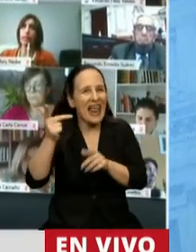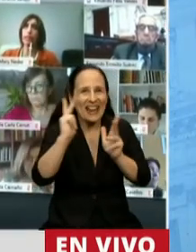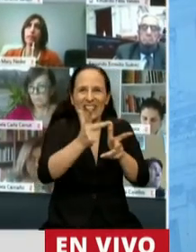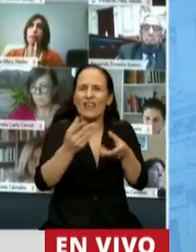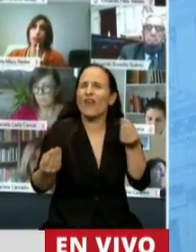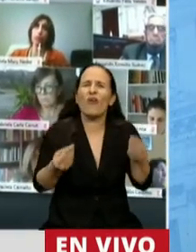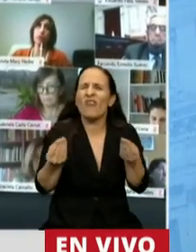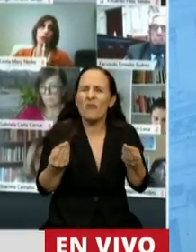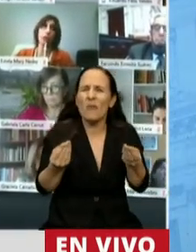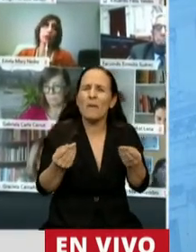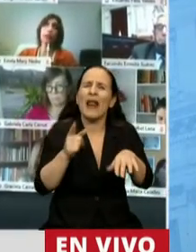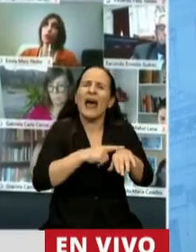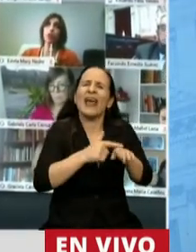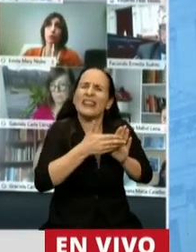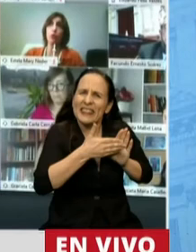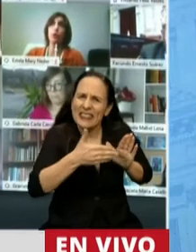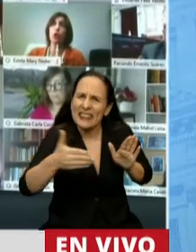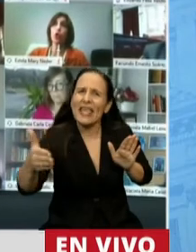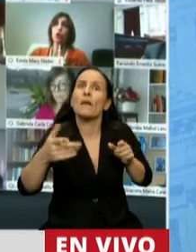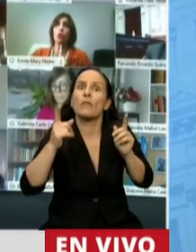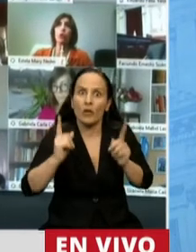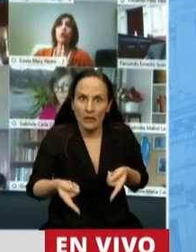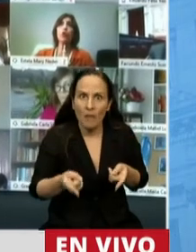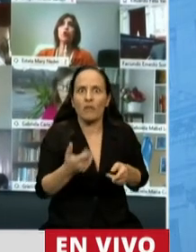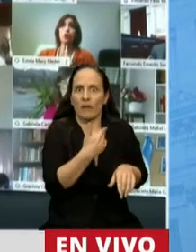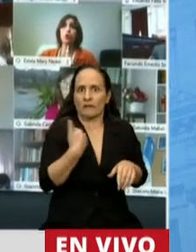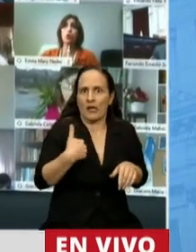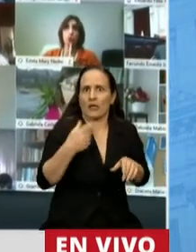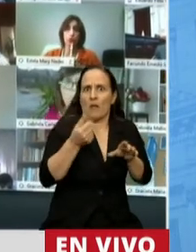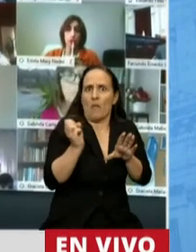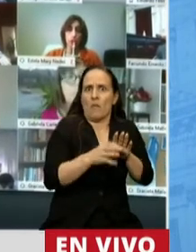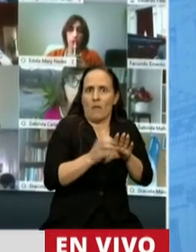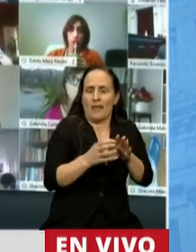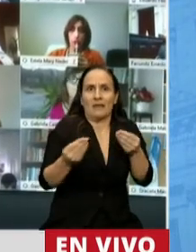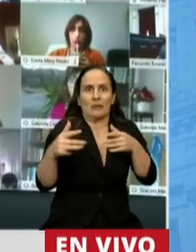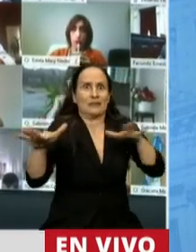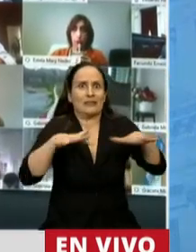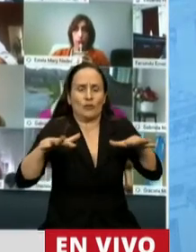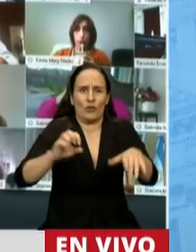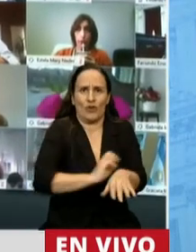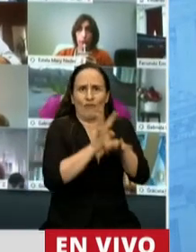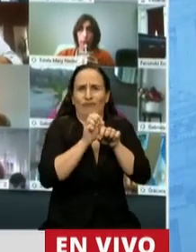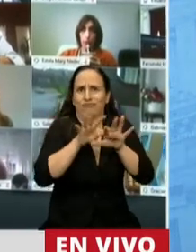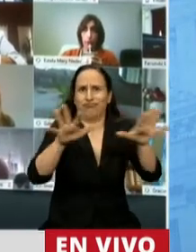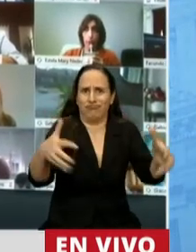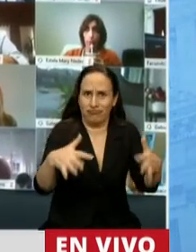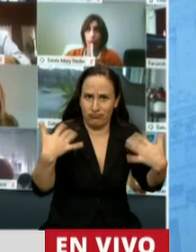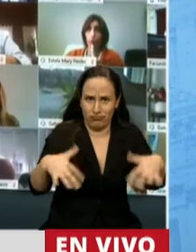tiempo, para darle aire, pero además para darle fondos al Estado argentino en medio de una pandemia. Verdaderamente,